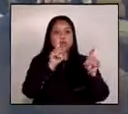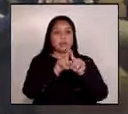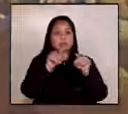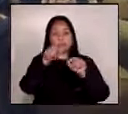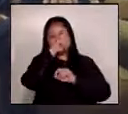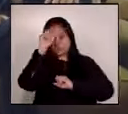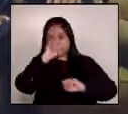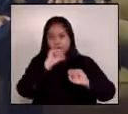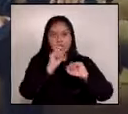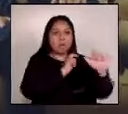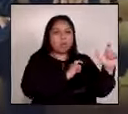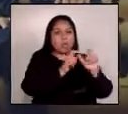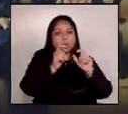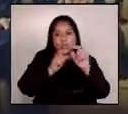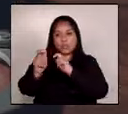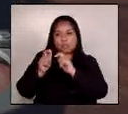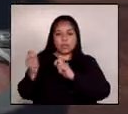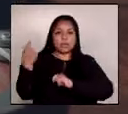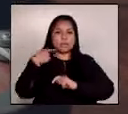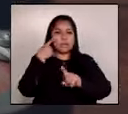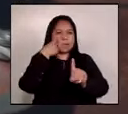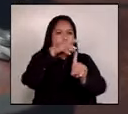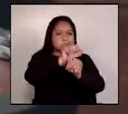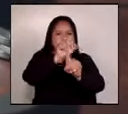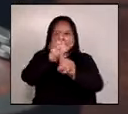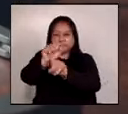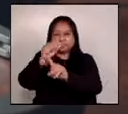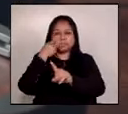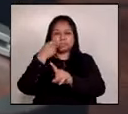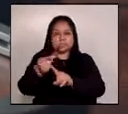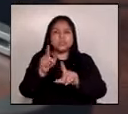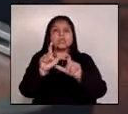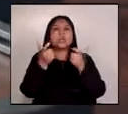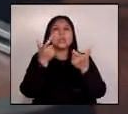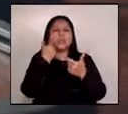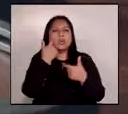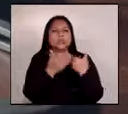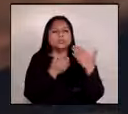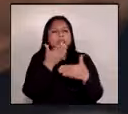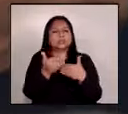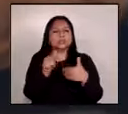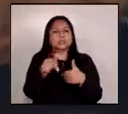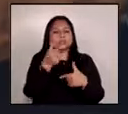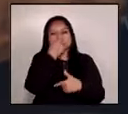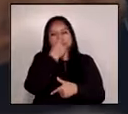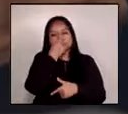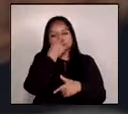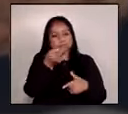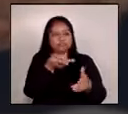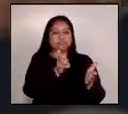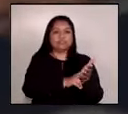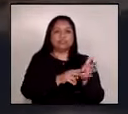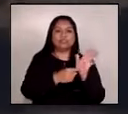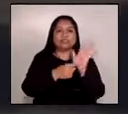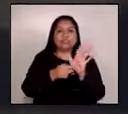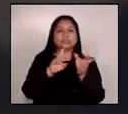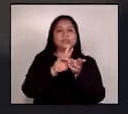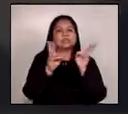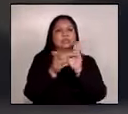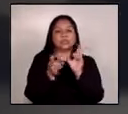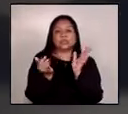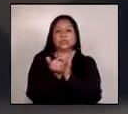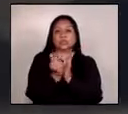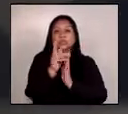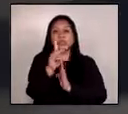trabajaremos de manera coordinada para identificar los patrones de corrupción que nos permitirán proponer las reformas institucionales y